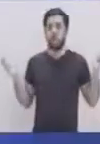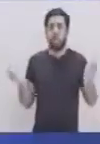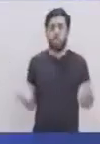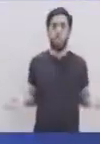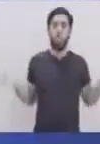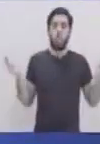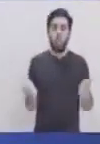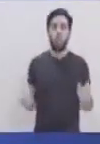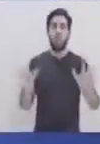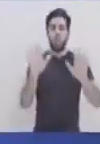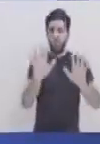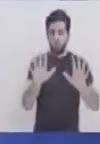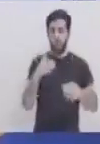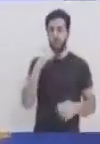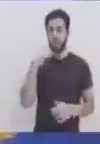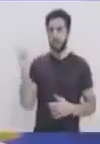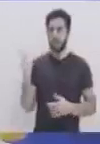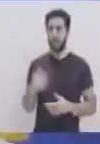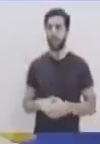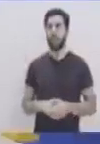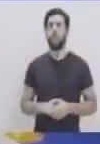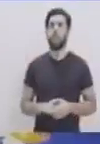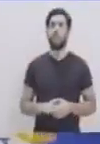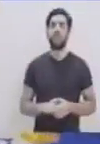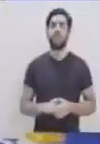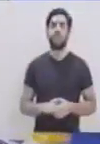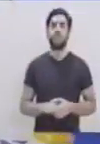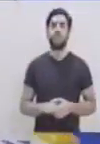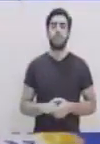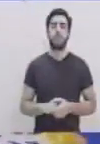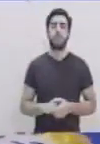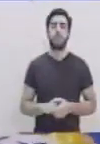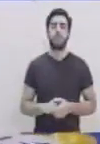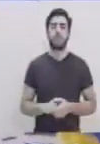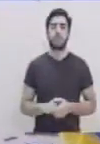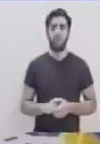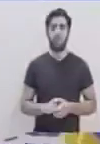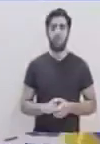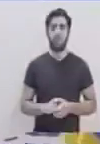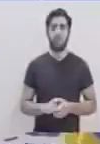saltar resistencia 10 saltos